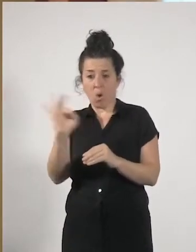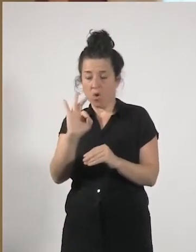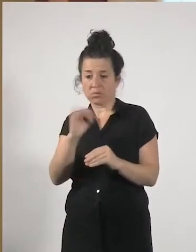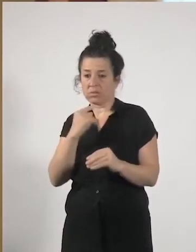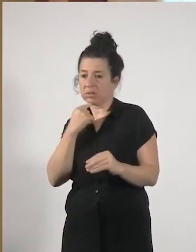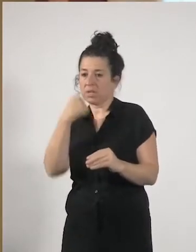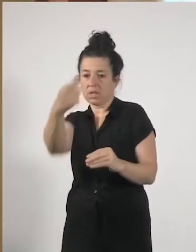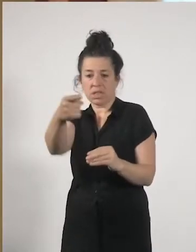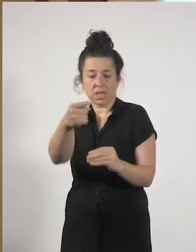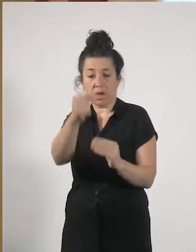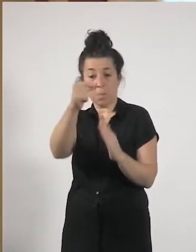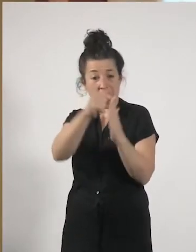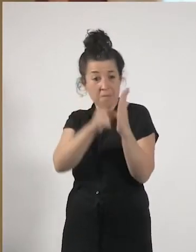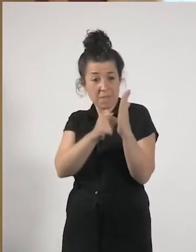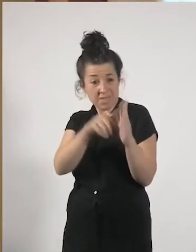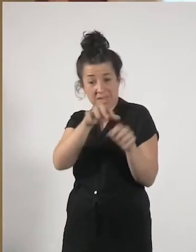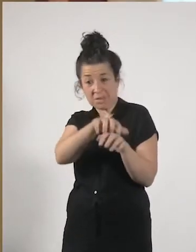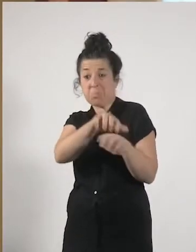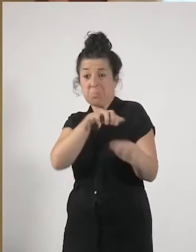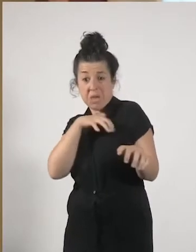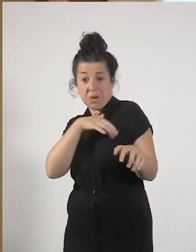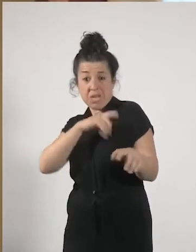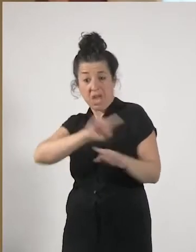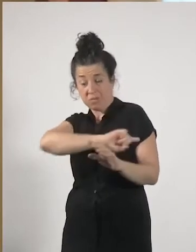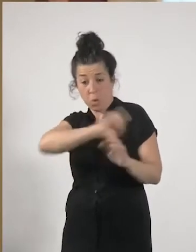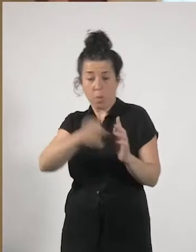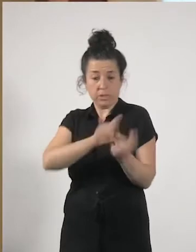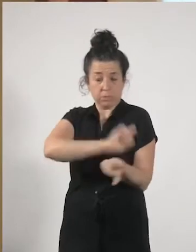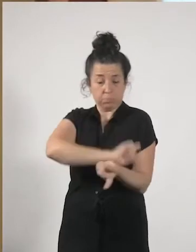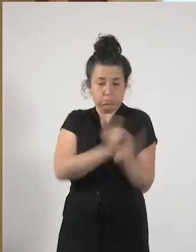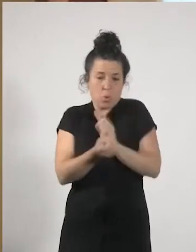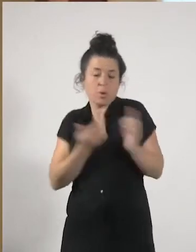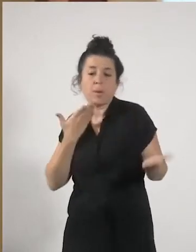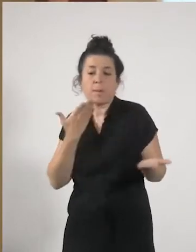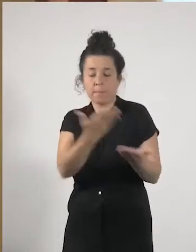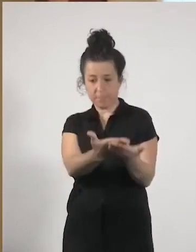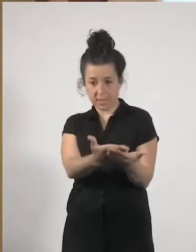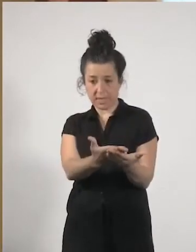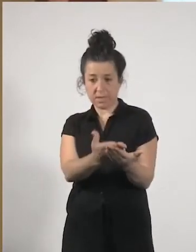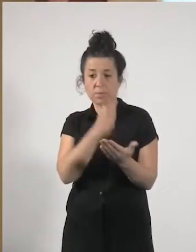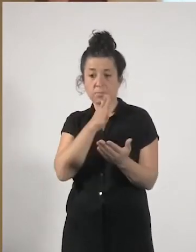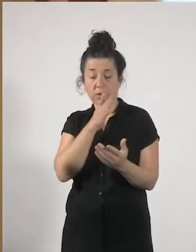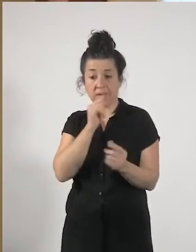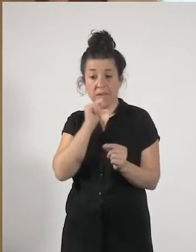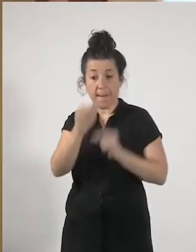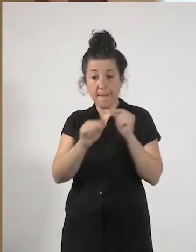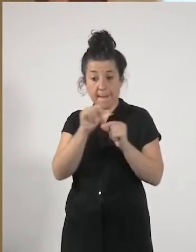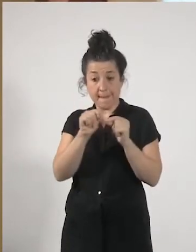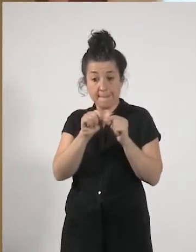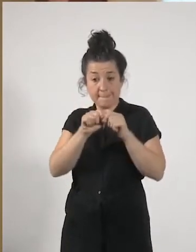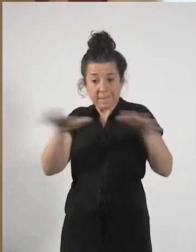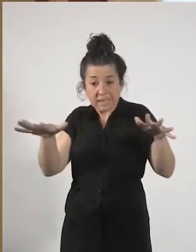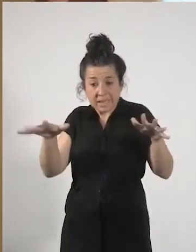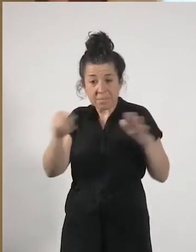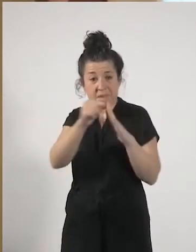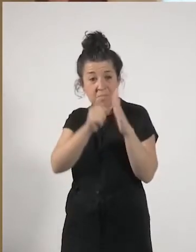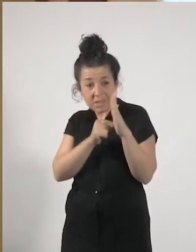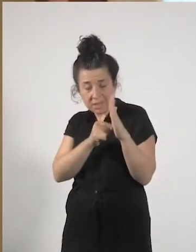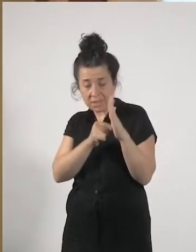que se están tomando o que ya se han tomado en la extensión de la pandemia. Lo que hemos visto ya